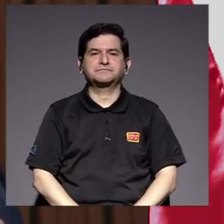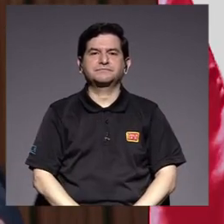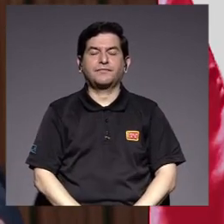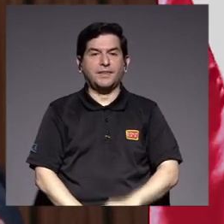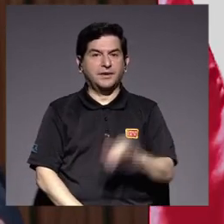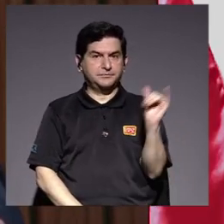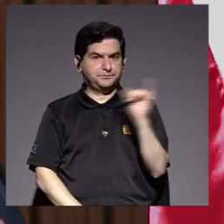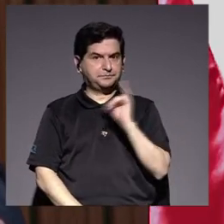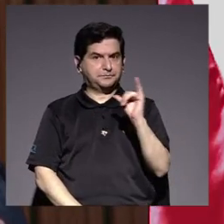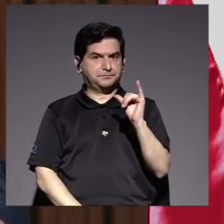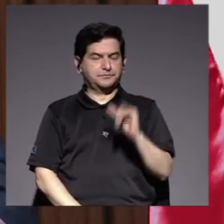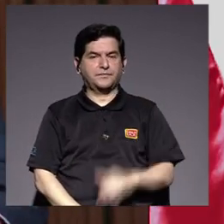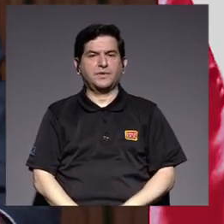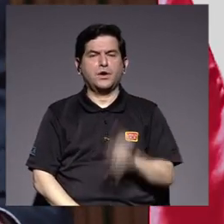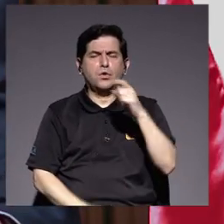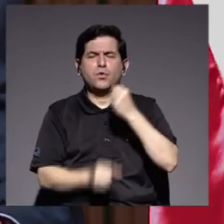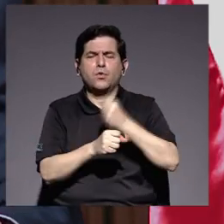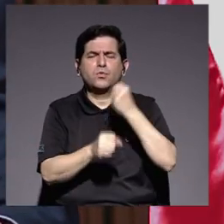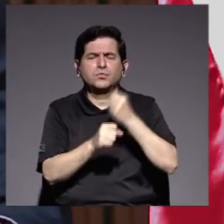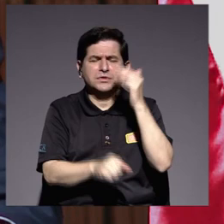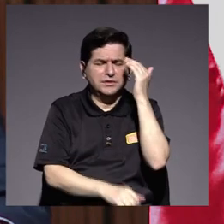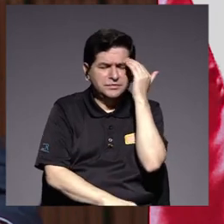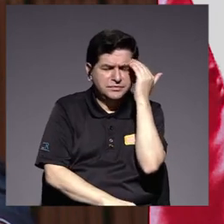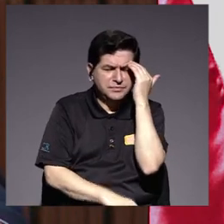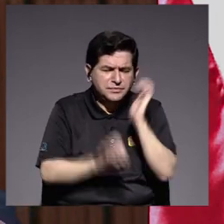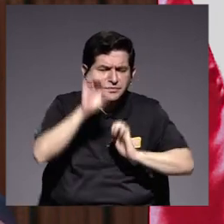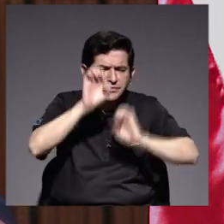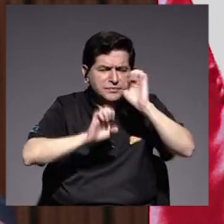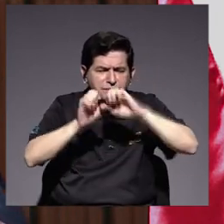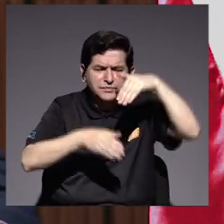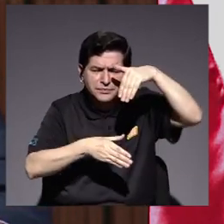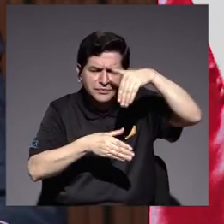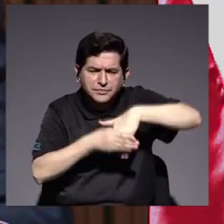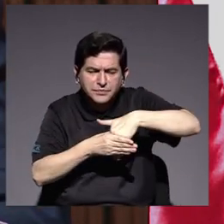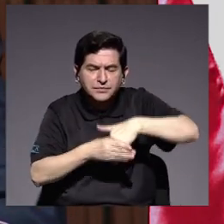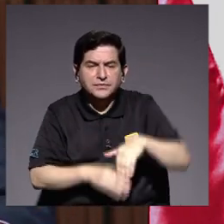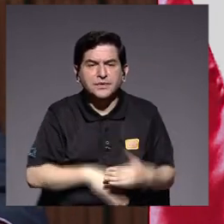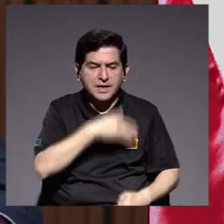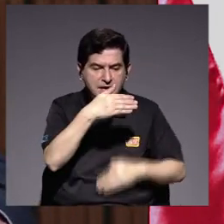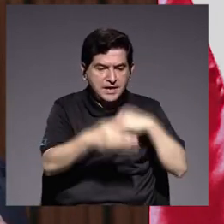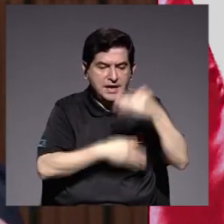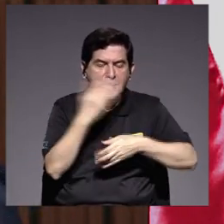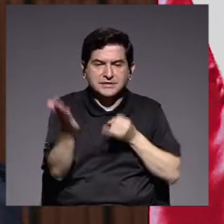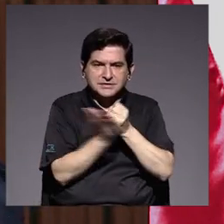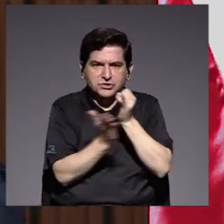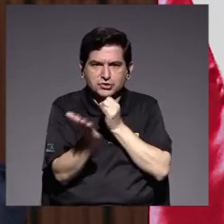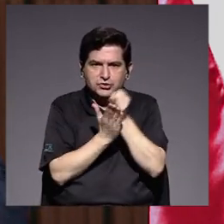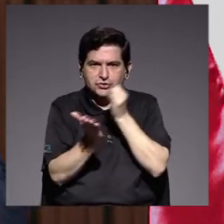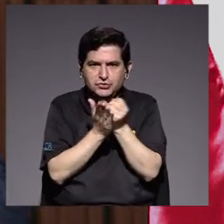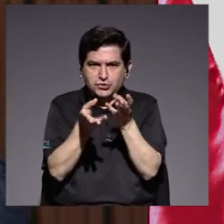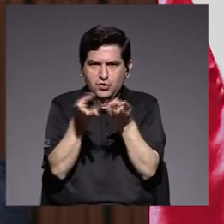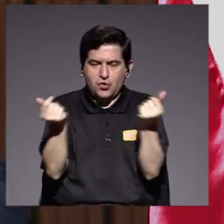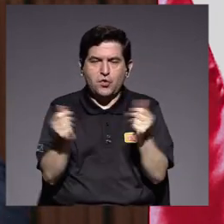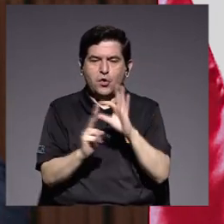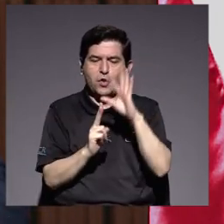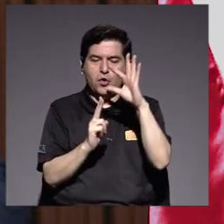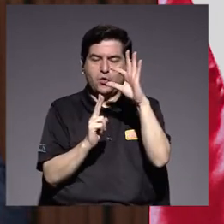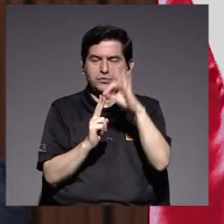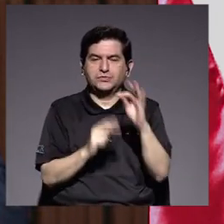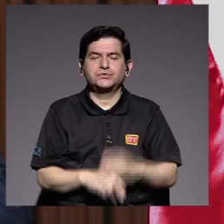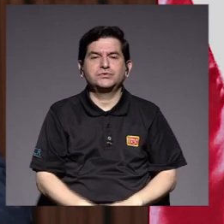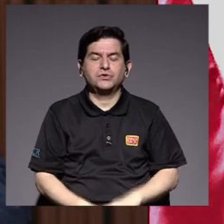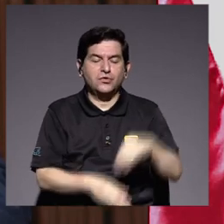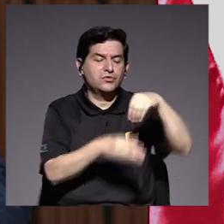Asimismo, mediante un esfuerzo concienzudo de evaluación interna, la gestión de la investigación ha generado opciones de fondos